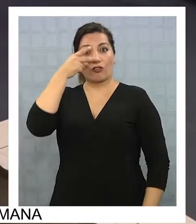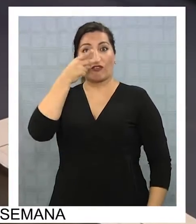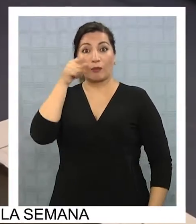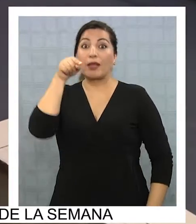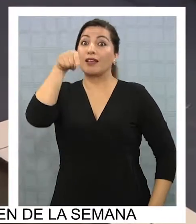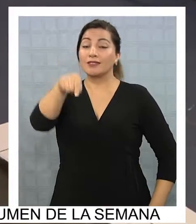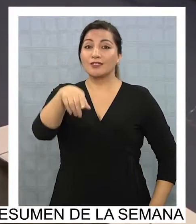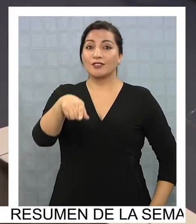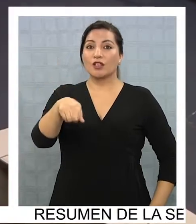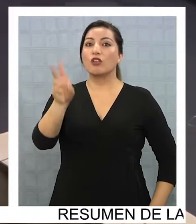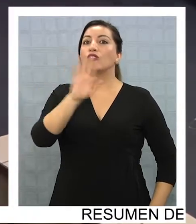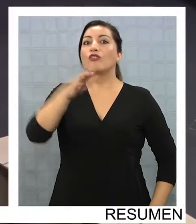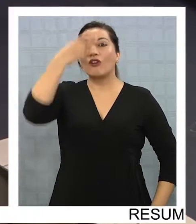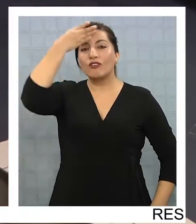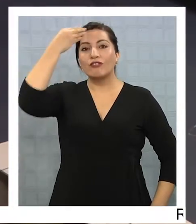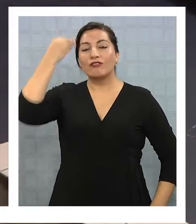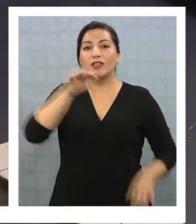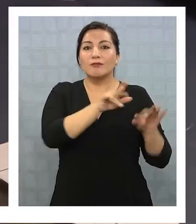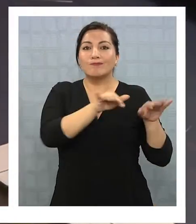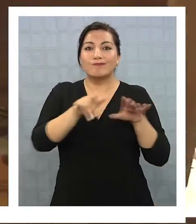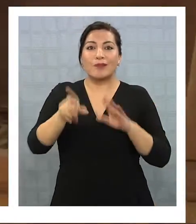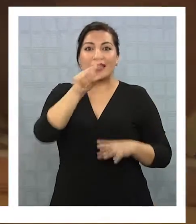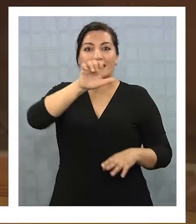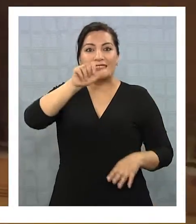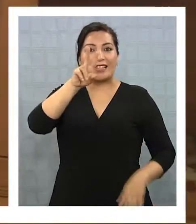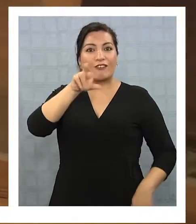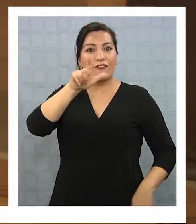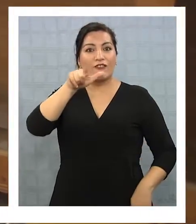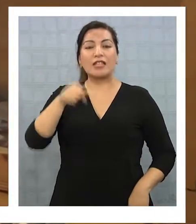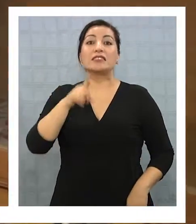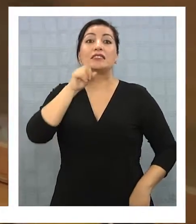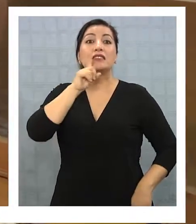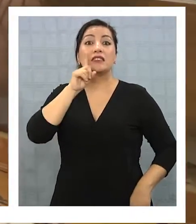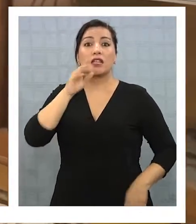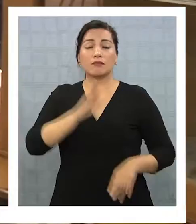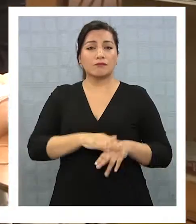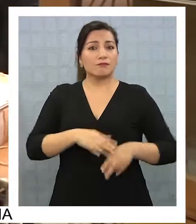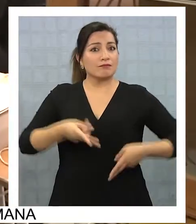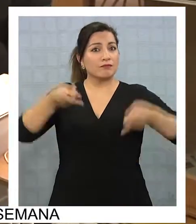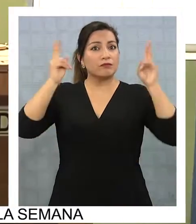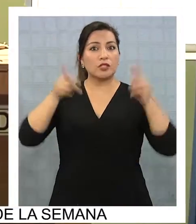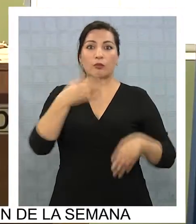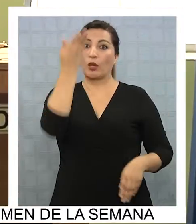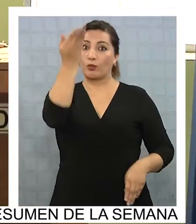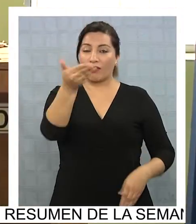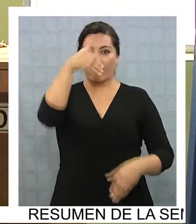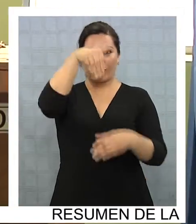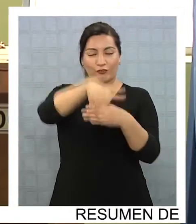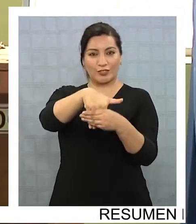eso, no olvide revisar en la página del CERVEL si está o no habilitado para sufragar.